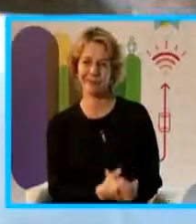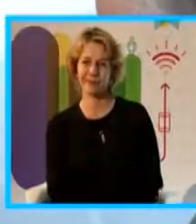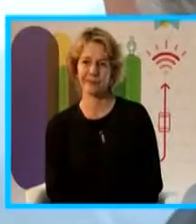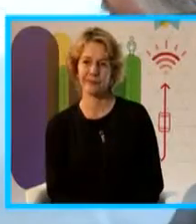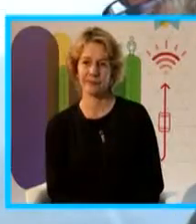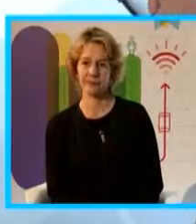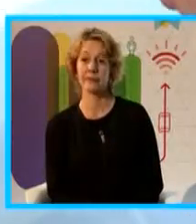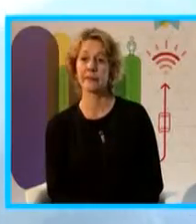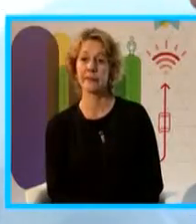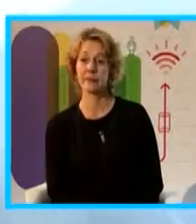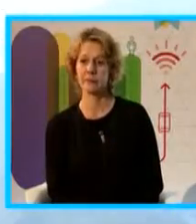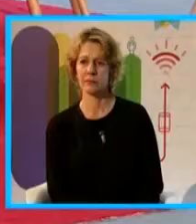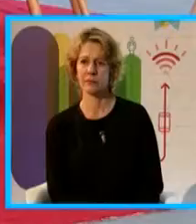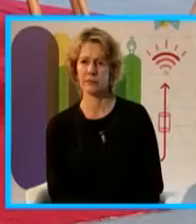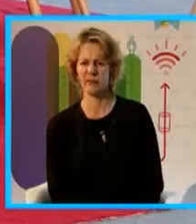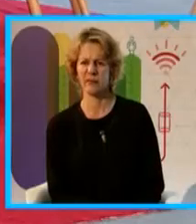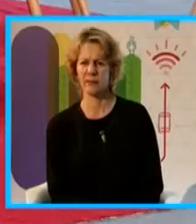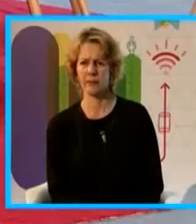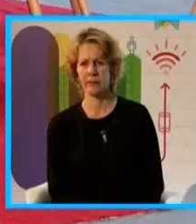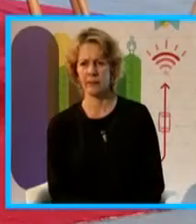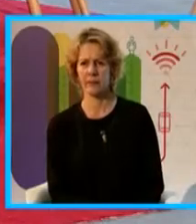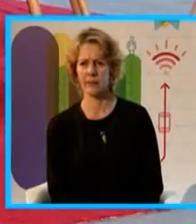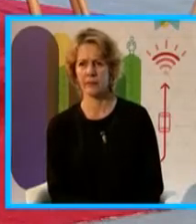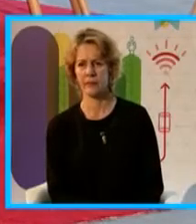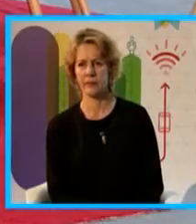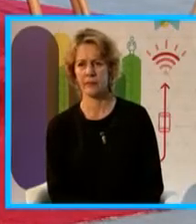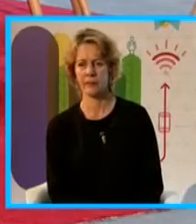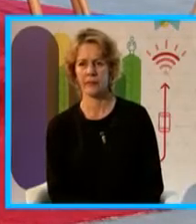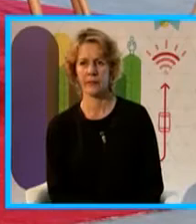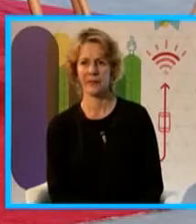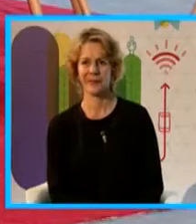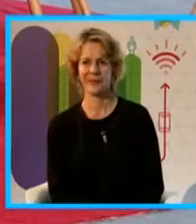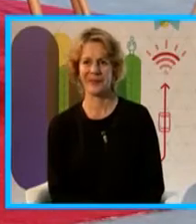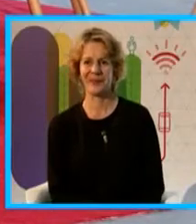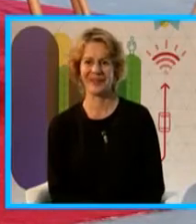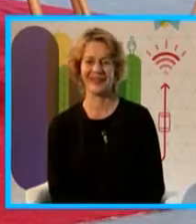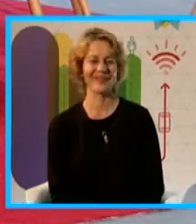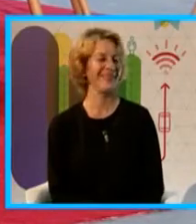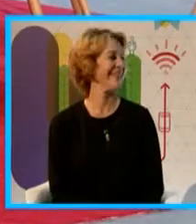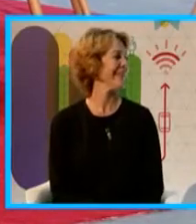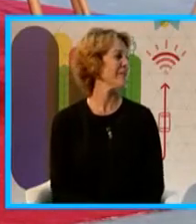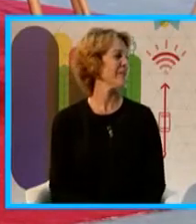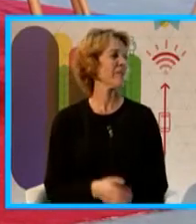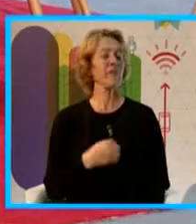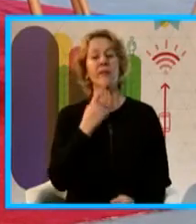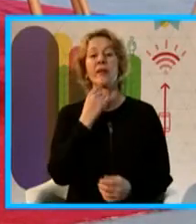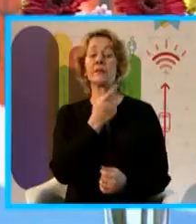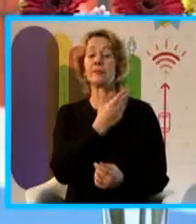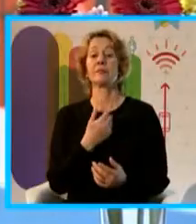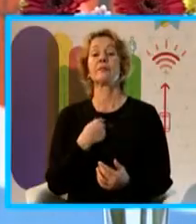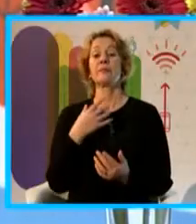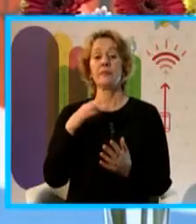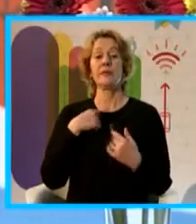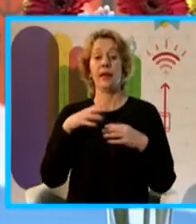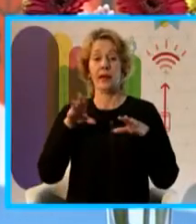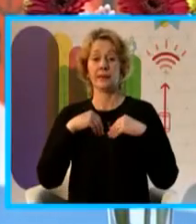Muchas gracias, Pablo. Y ese comentario que hizo Pablo de que recibimos propuestas, quiero aprovechar para